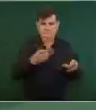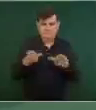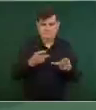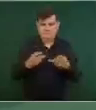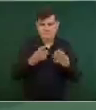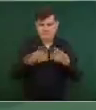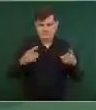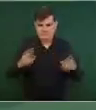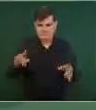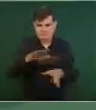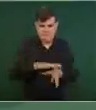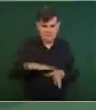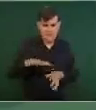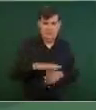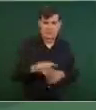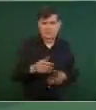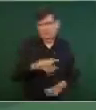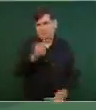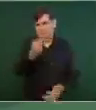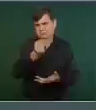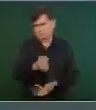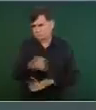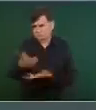urbano. Ahí está.